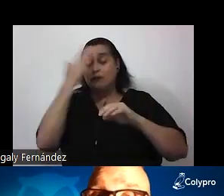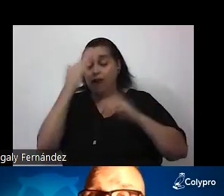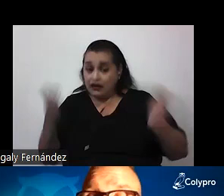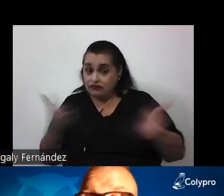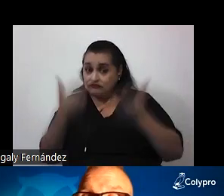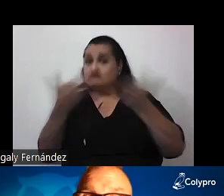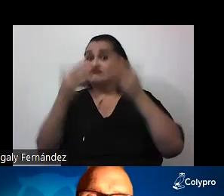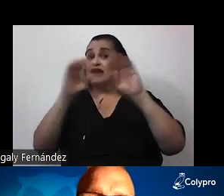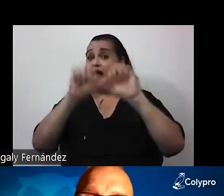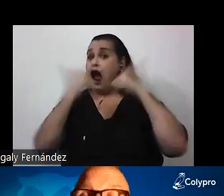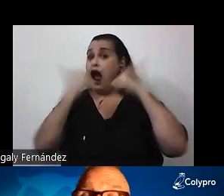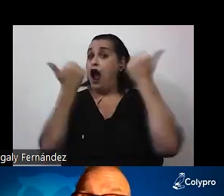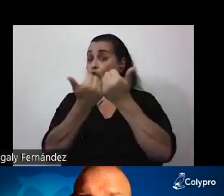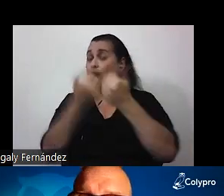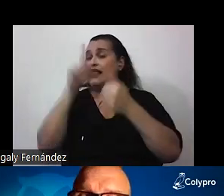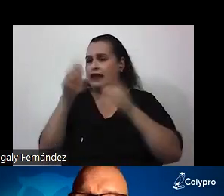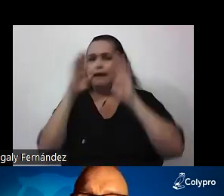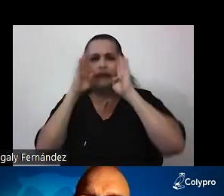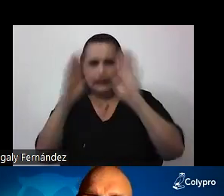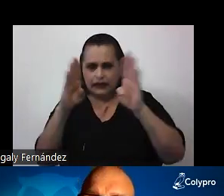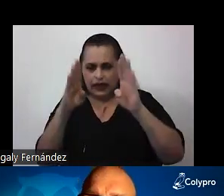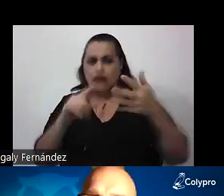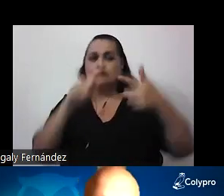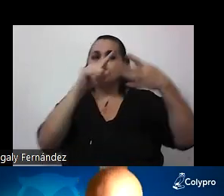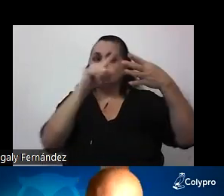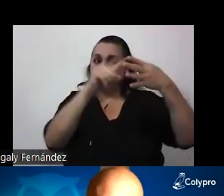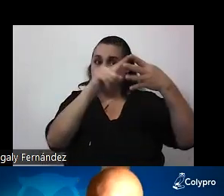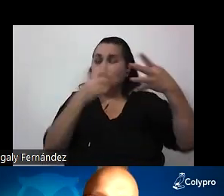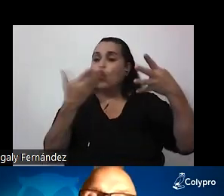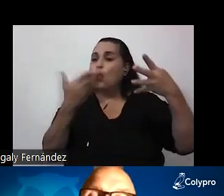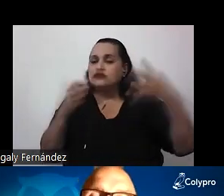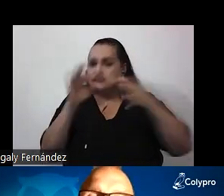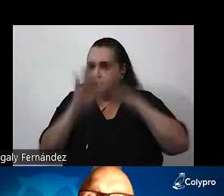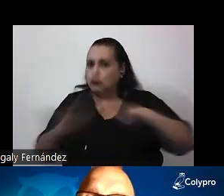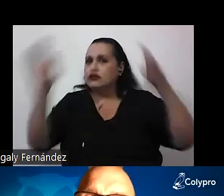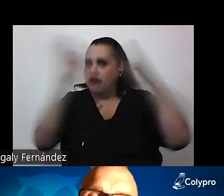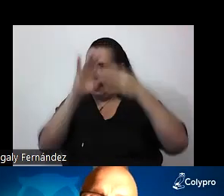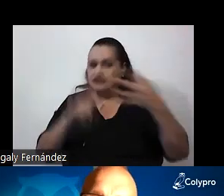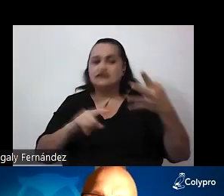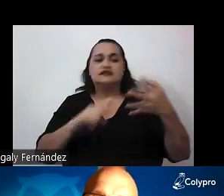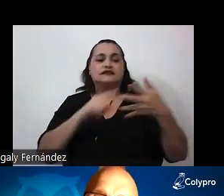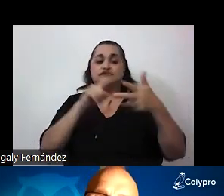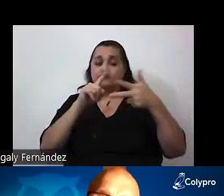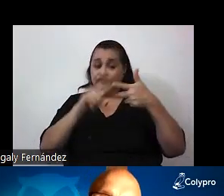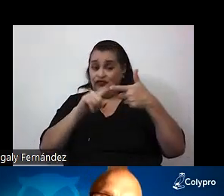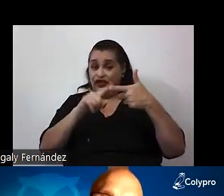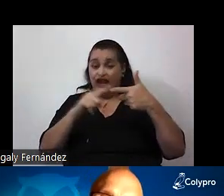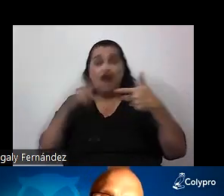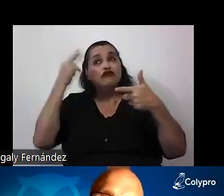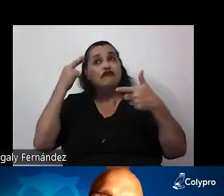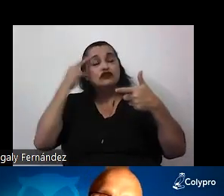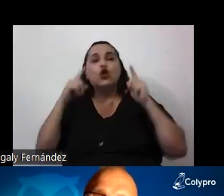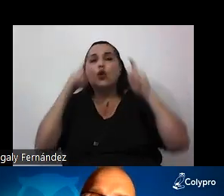al menos a cuatro cuestiones hay que abordar los casos relevantes hay que fomentar la reflexión compleja